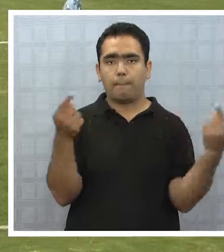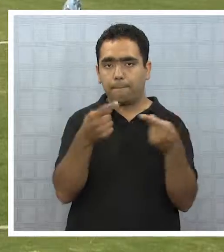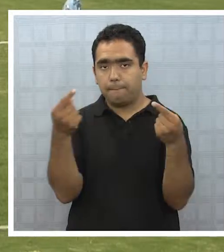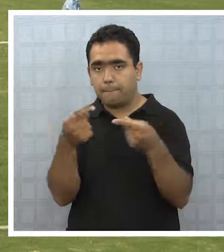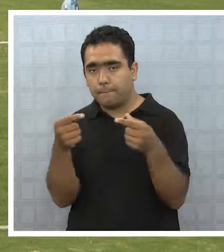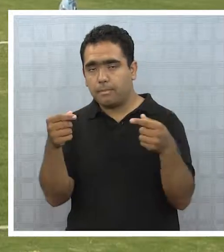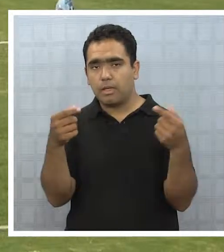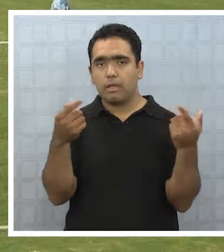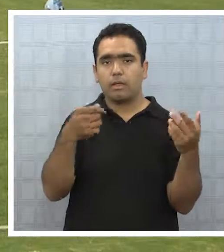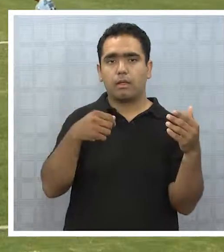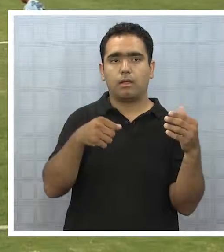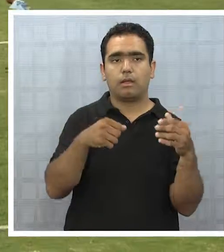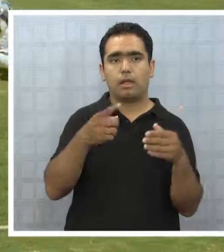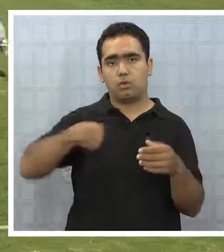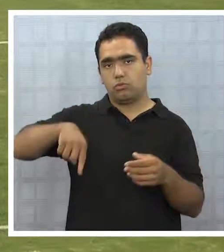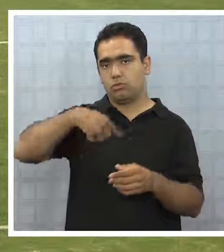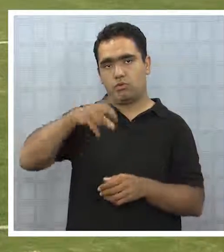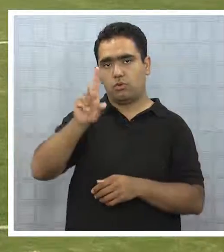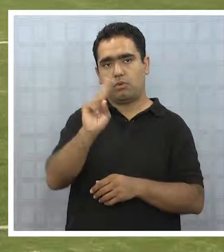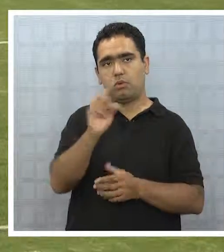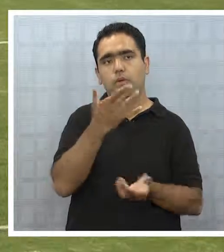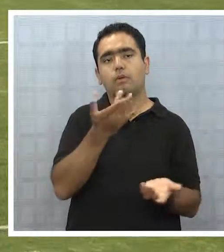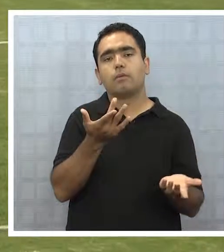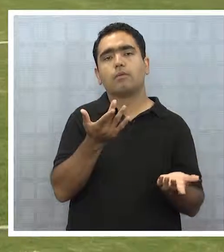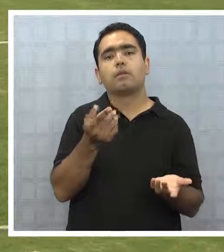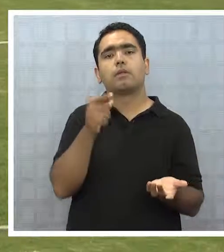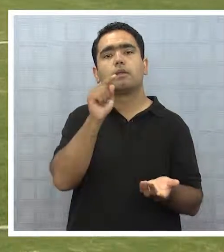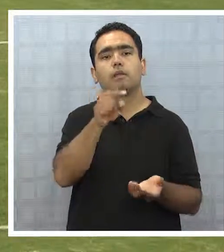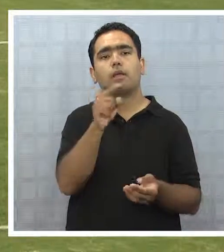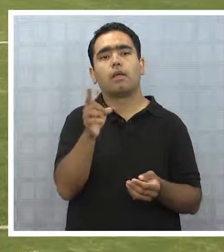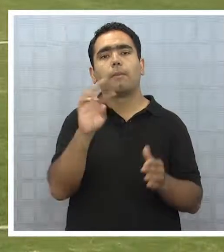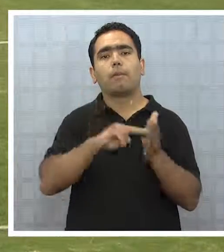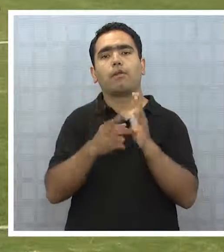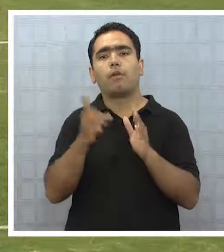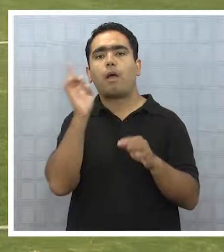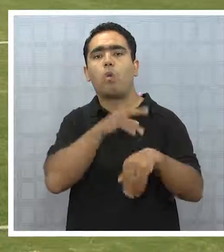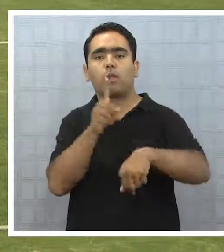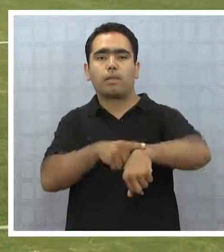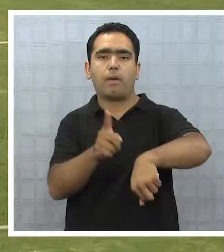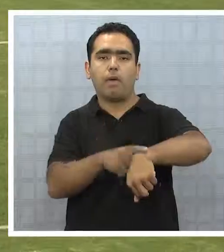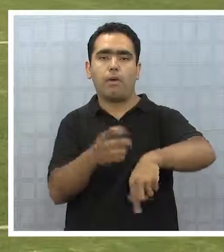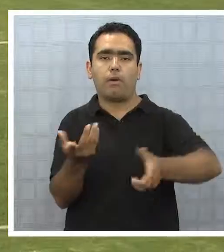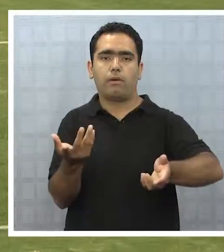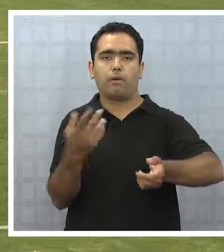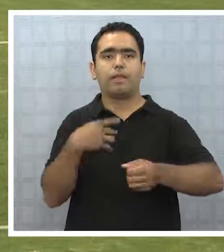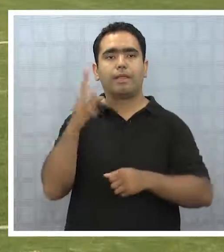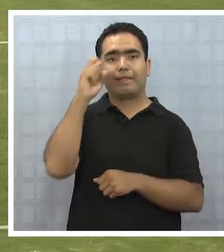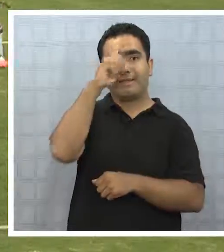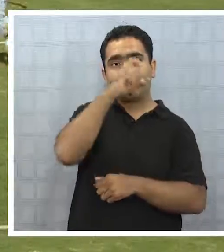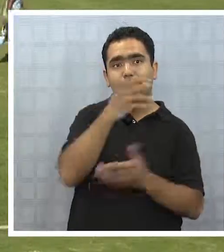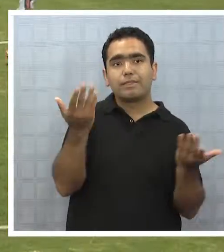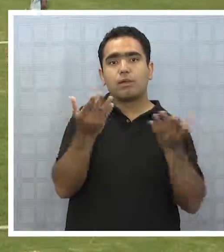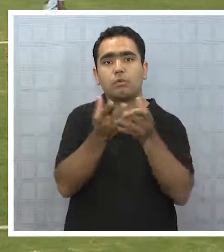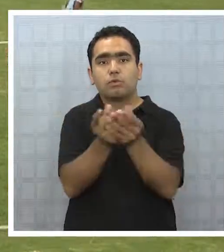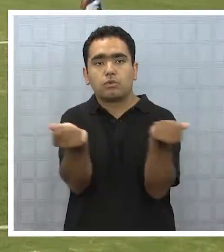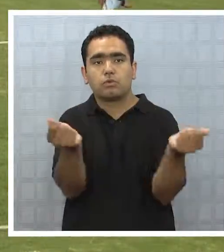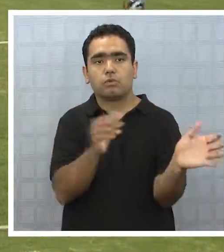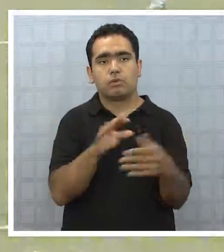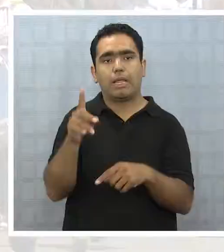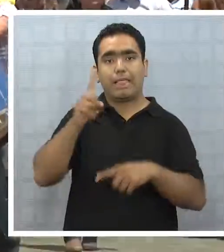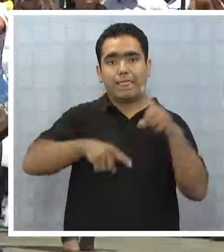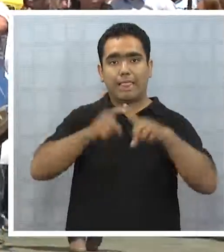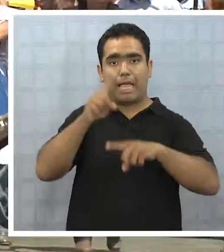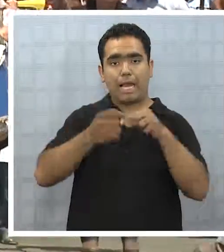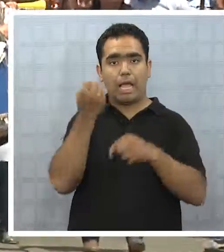reprogramados y menos el nuestro. Lamentablemente este problema se suscitó a última hora y por ende era muy difícil solucionarlo.